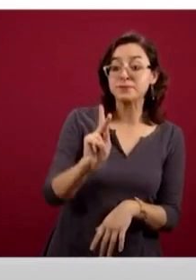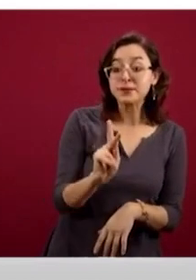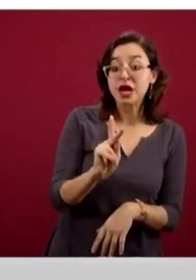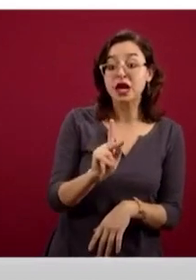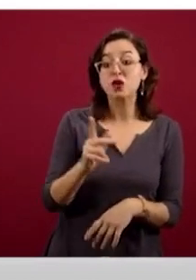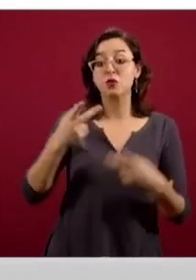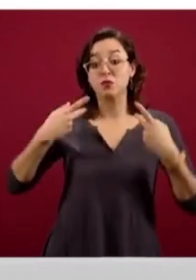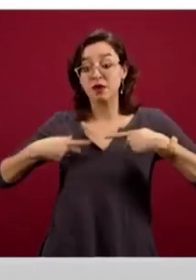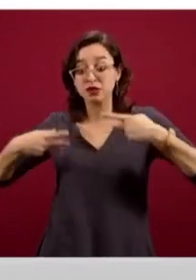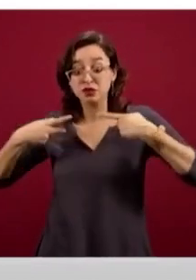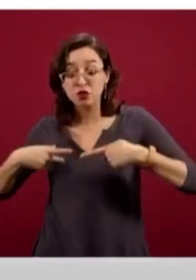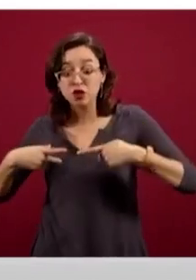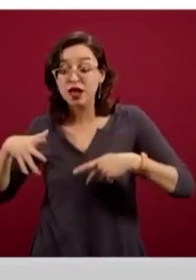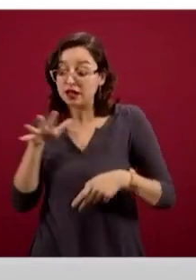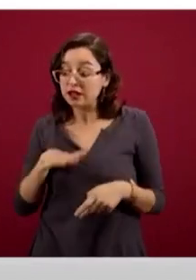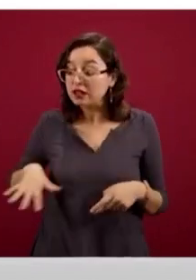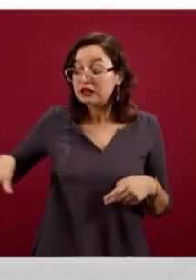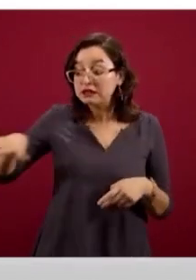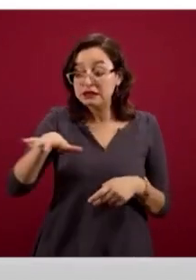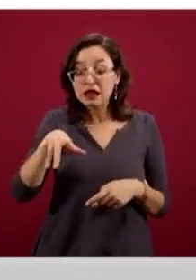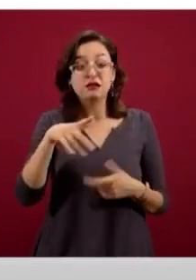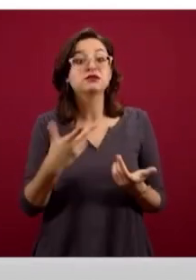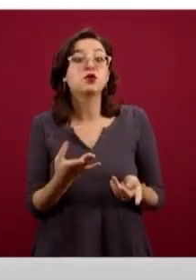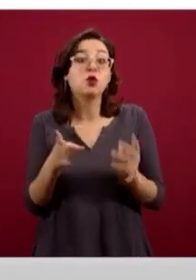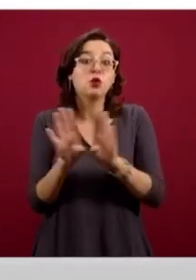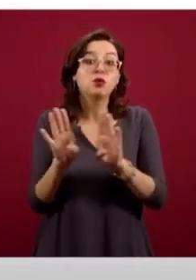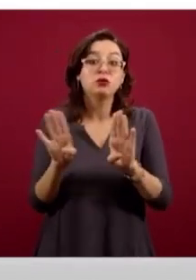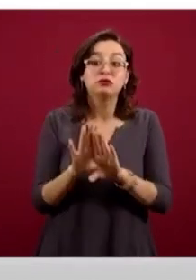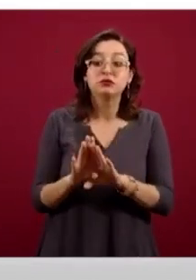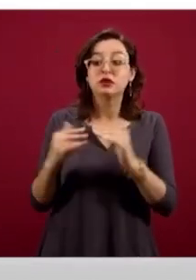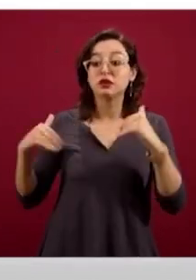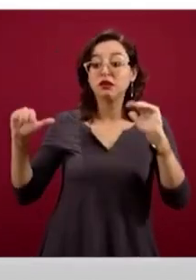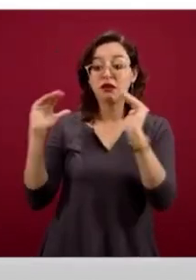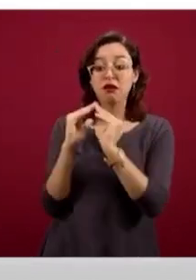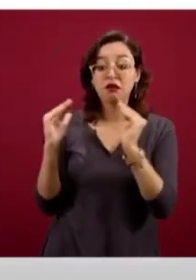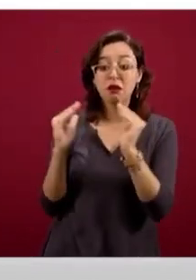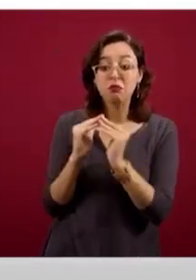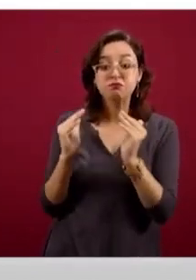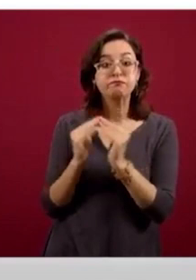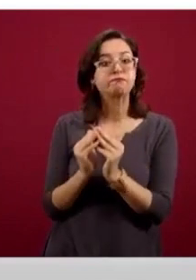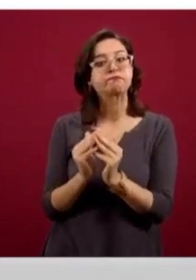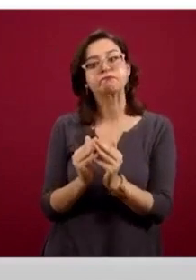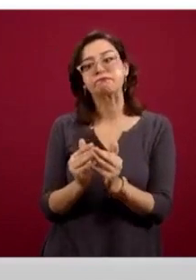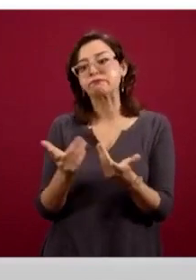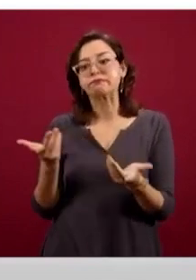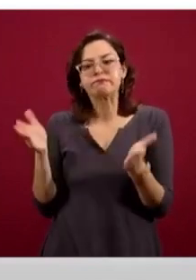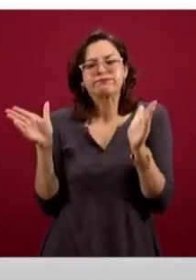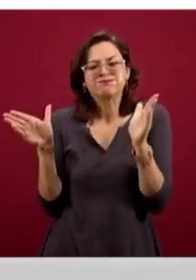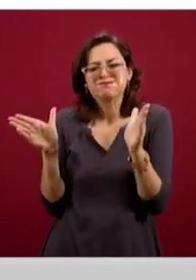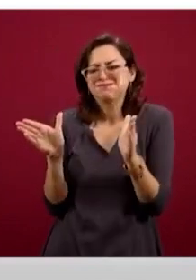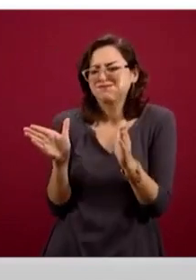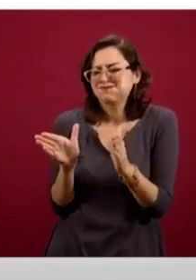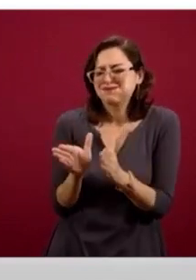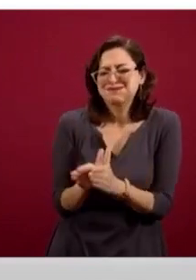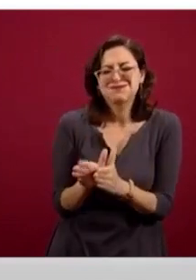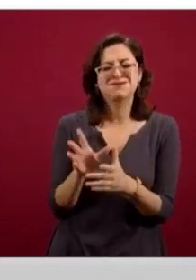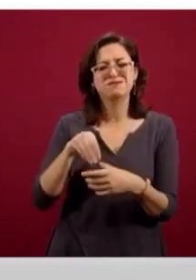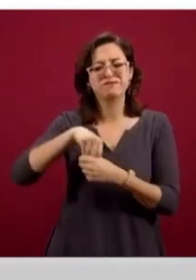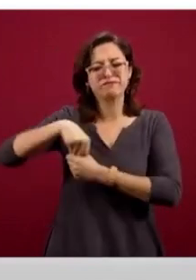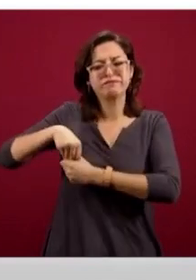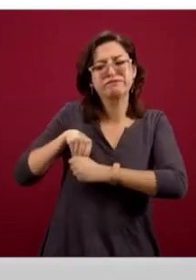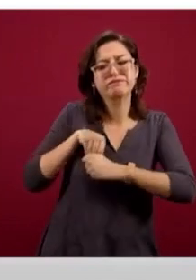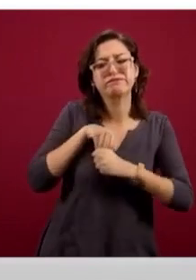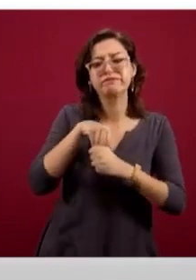trabaja en dichos hoteles se encuentran en condiciones de hacinamiento en materia de vivienda, espacios